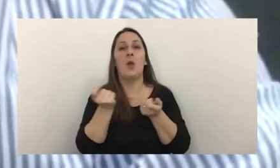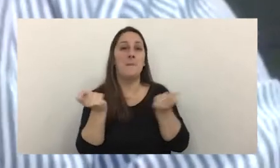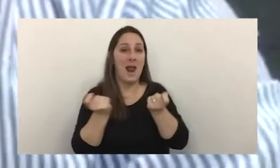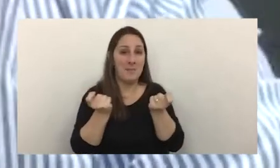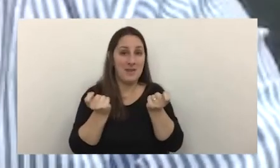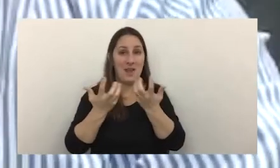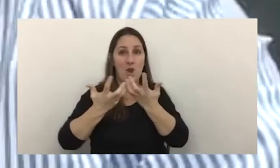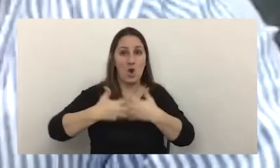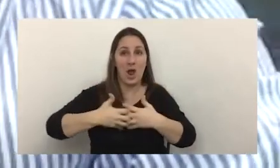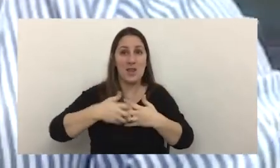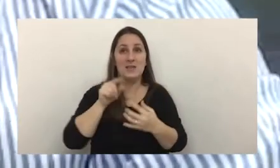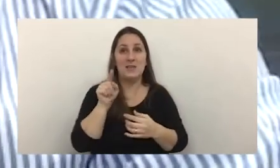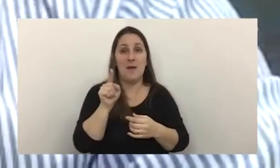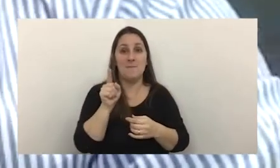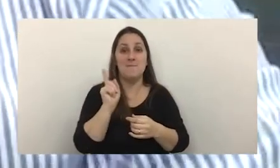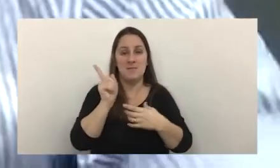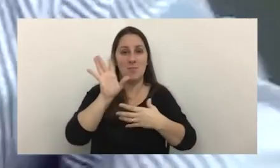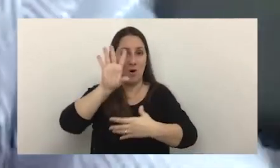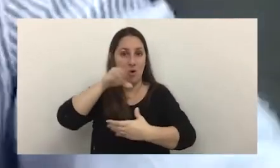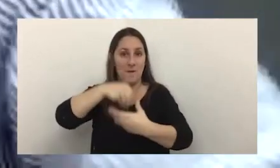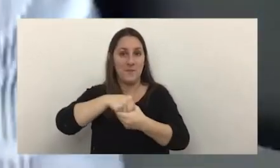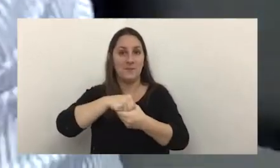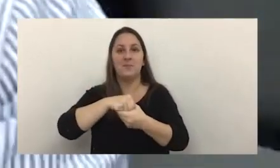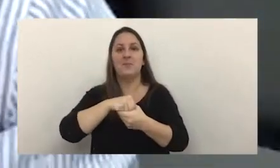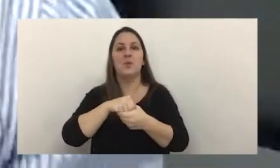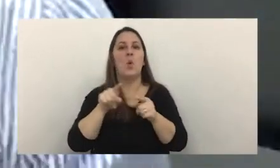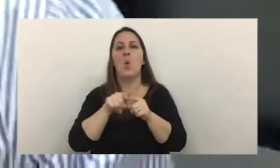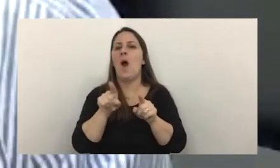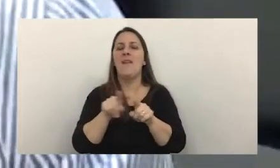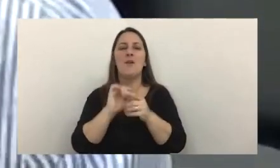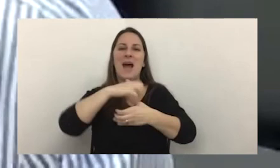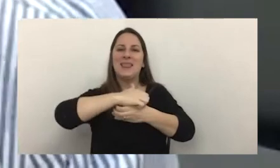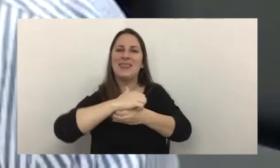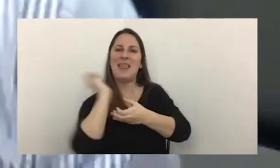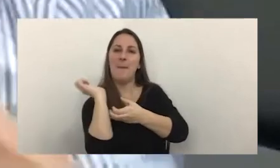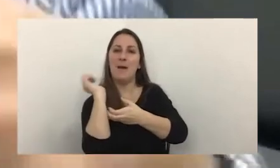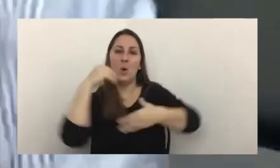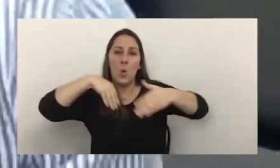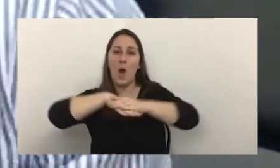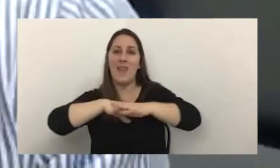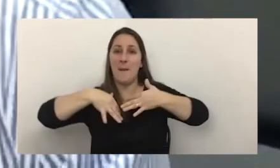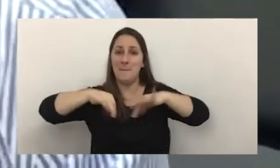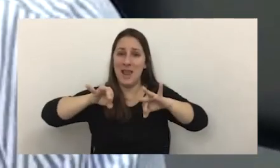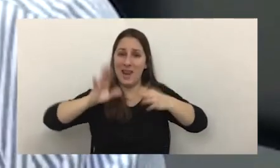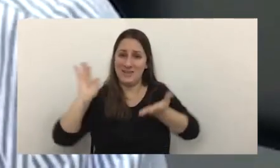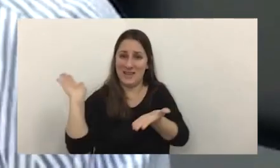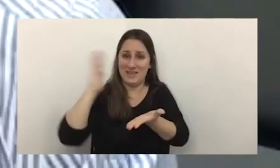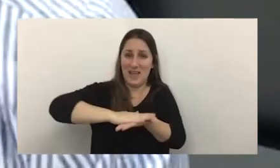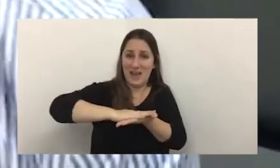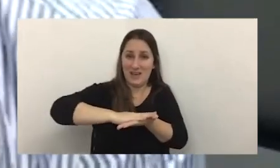gestionar lo que está embebido como si fuera un tupperware en donde ponemos una milanesa en la blockchain